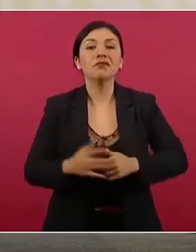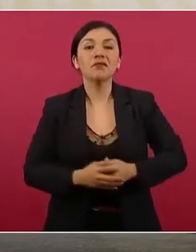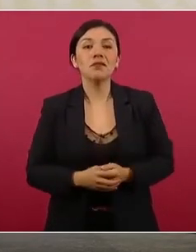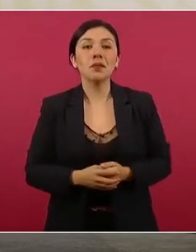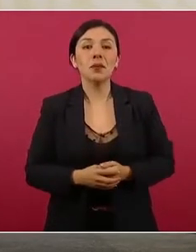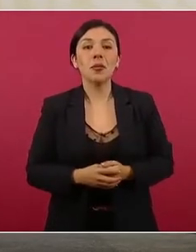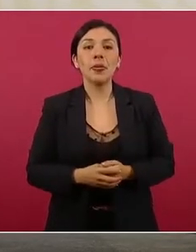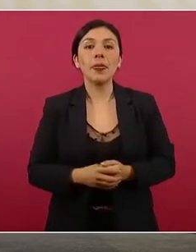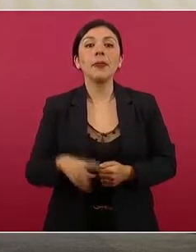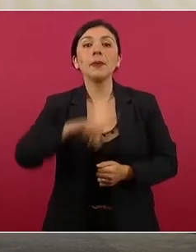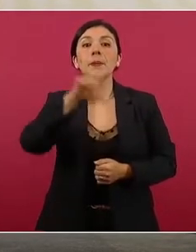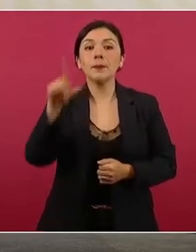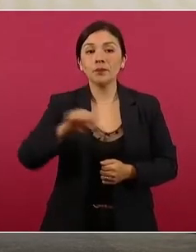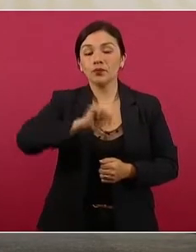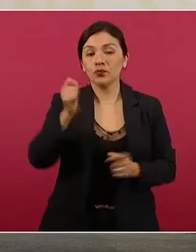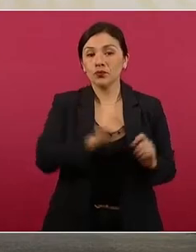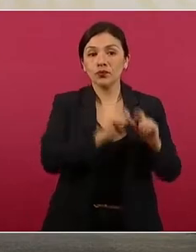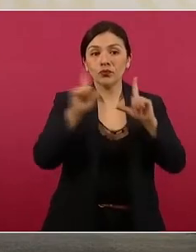sígueme,